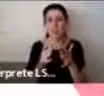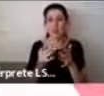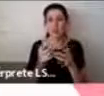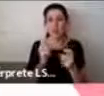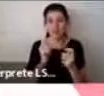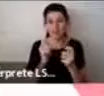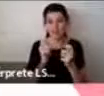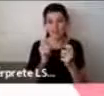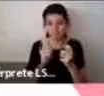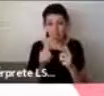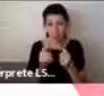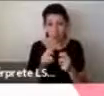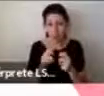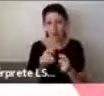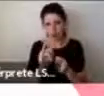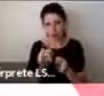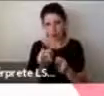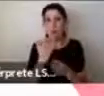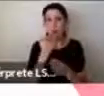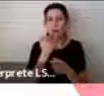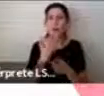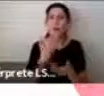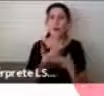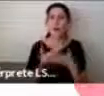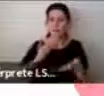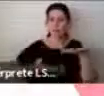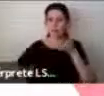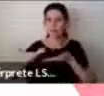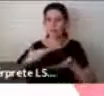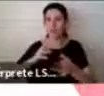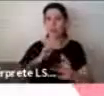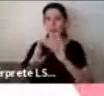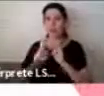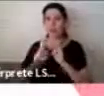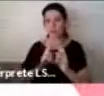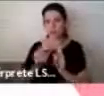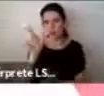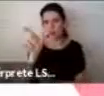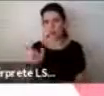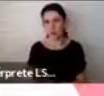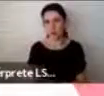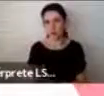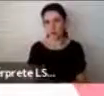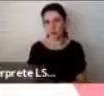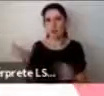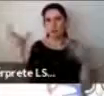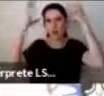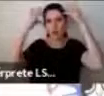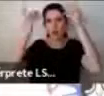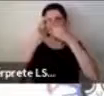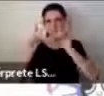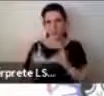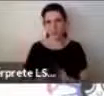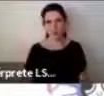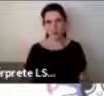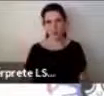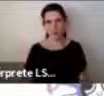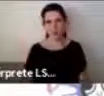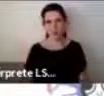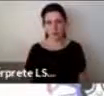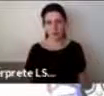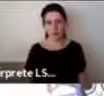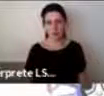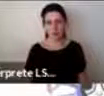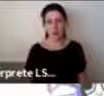atención también cuando estamos interactuando con alguien que es neurodiverso y cuál es el